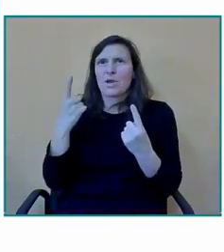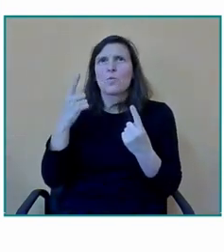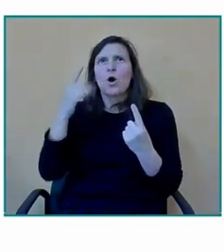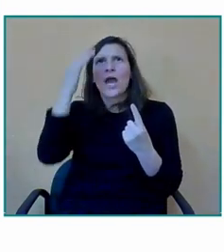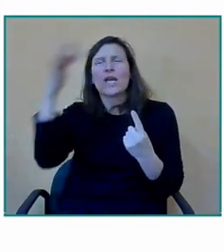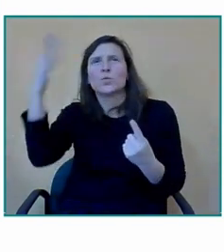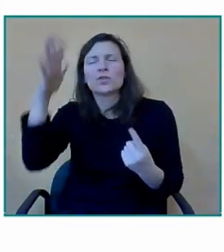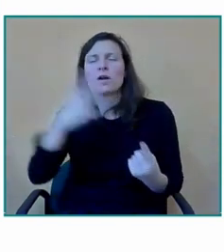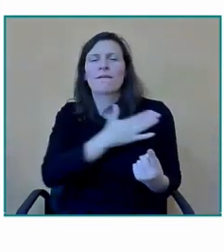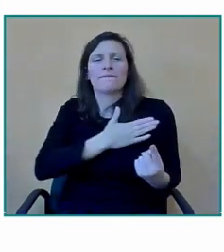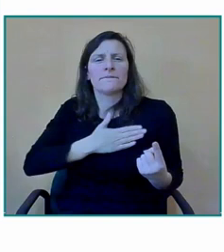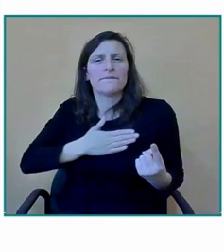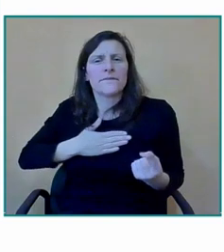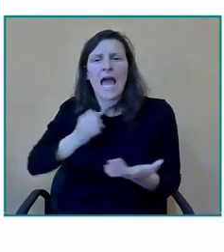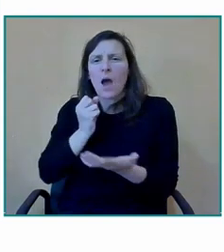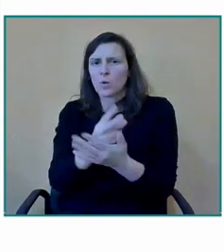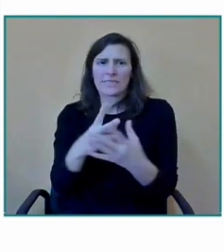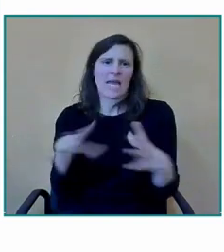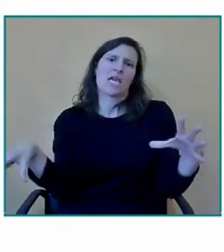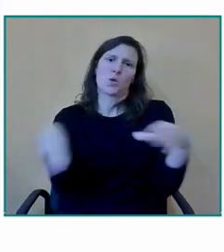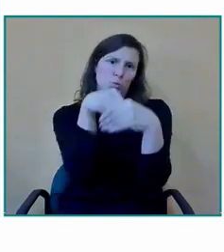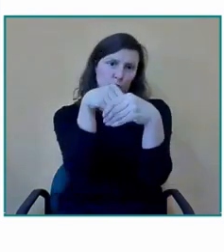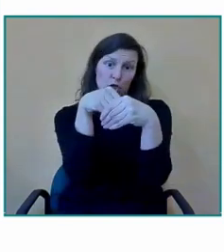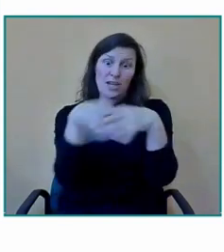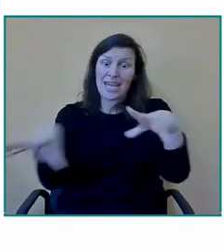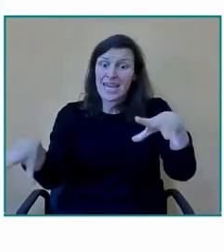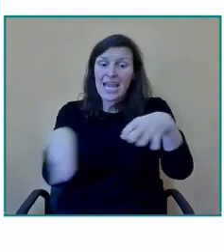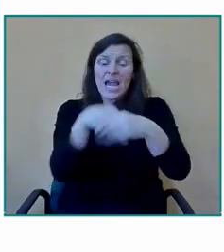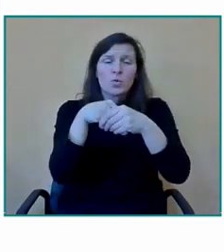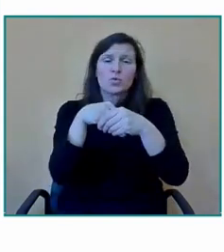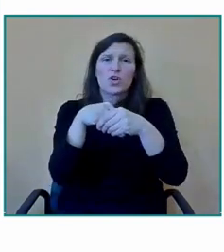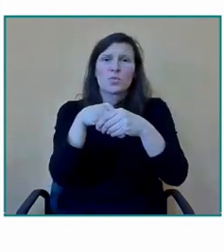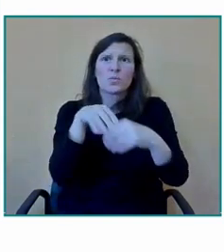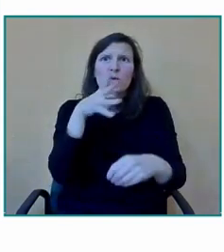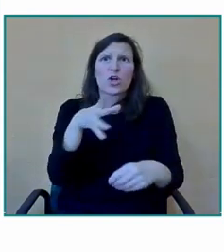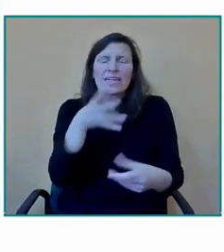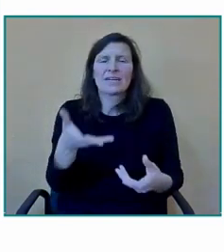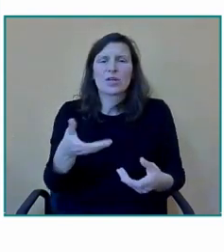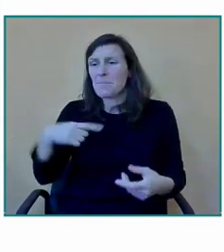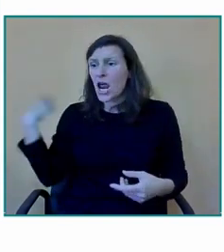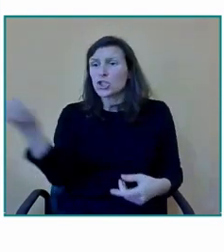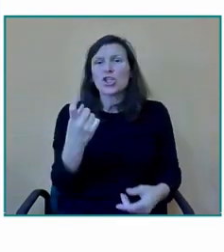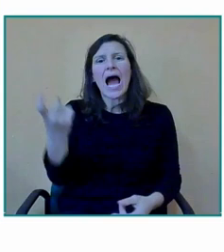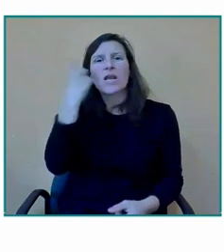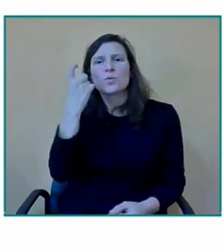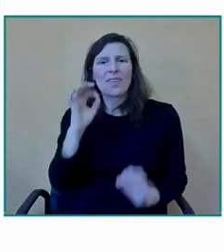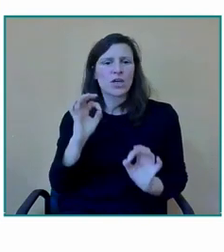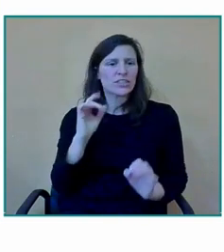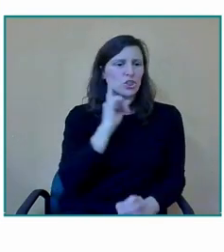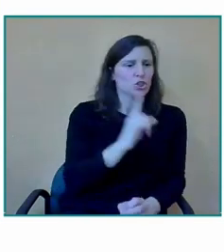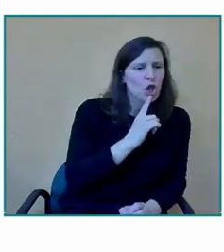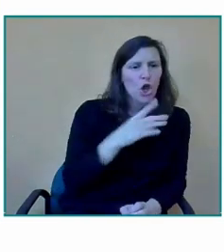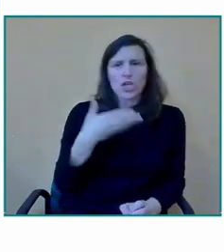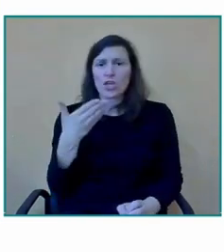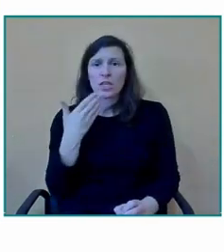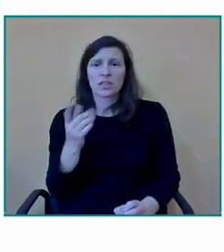precedente la inclusión educativa obviamente para nosotros el alumnado no es un alumnado sorno no es un alumnado oyente son